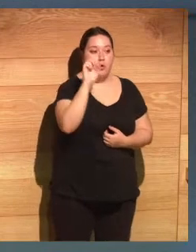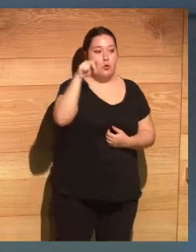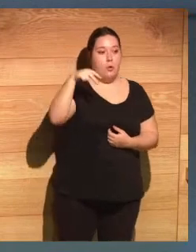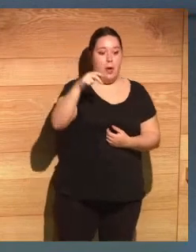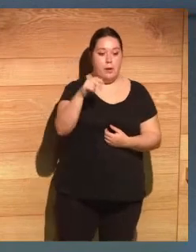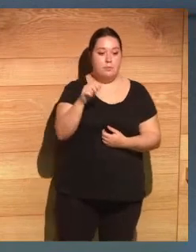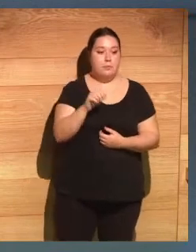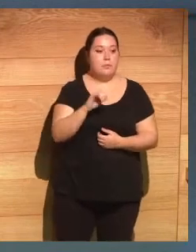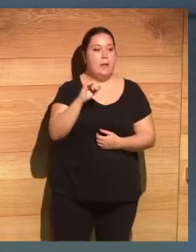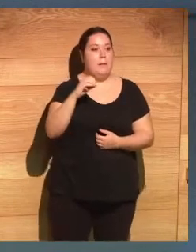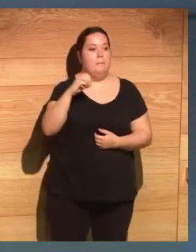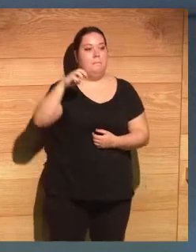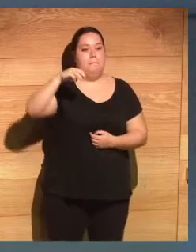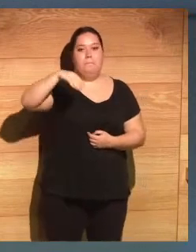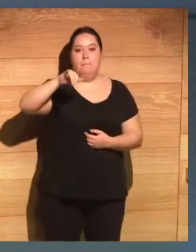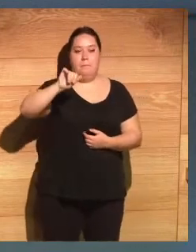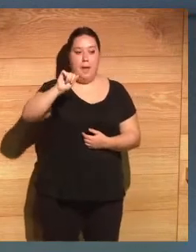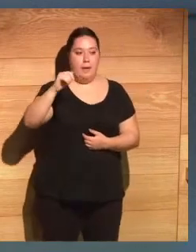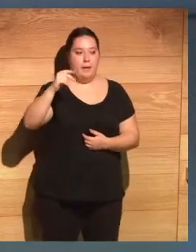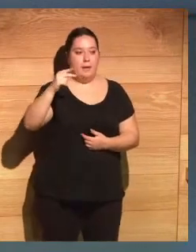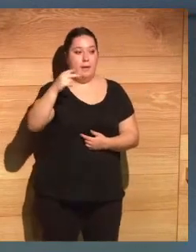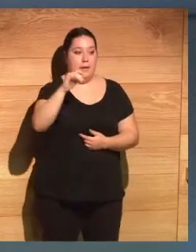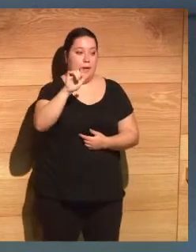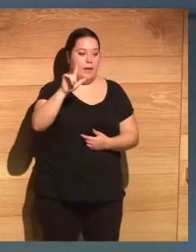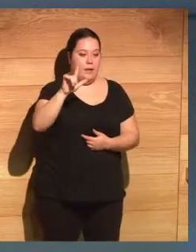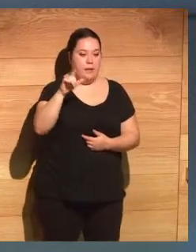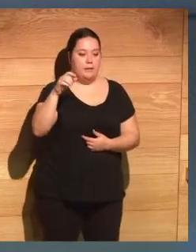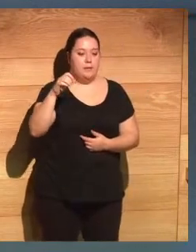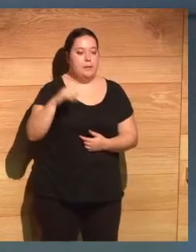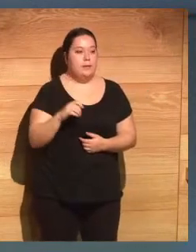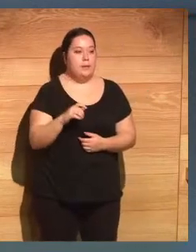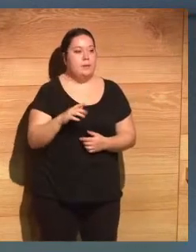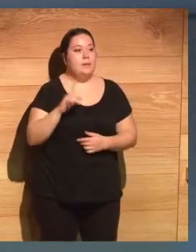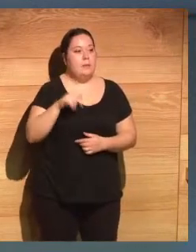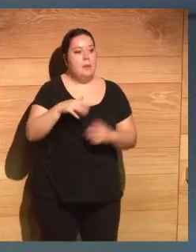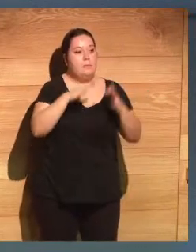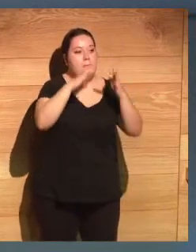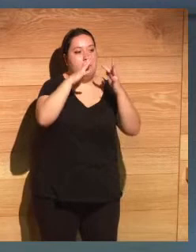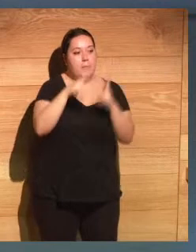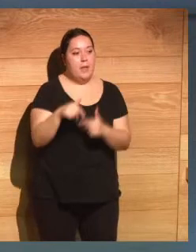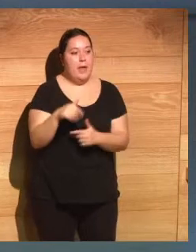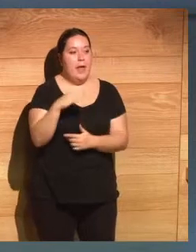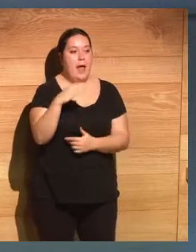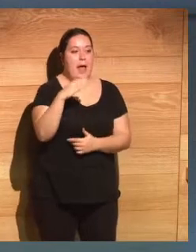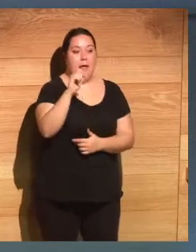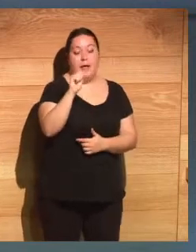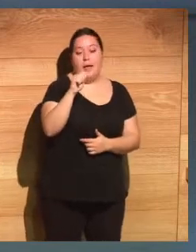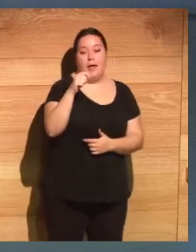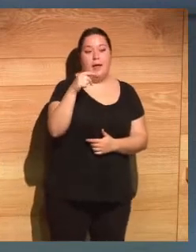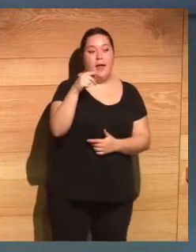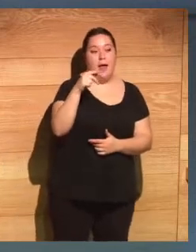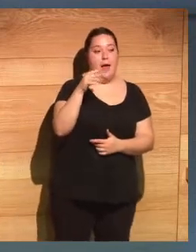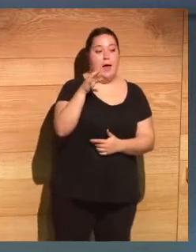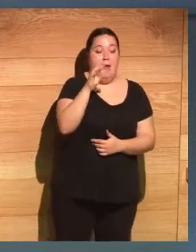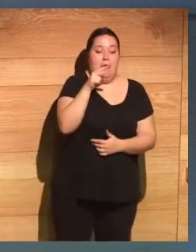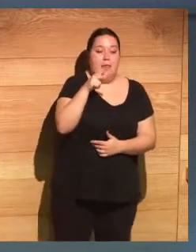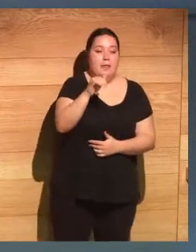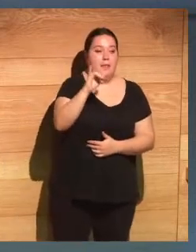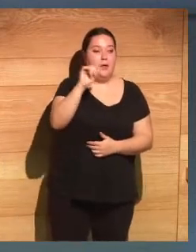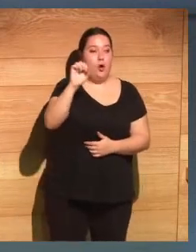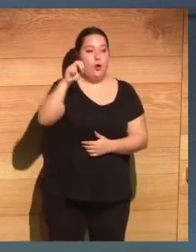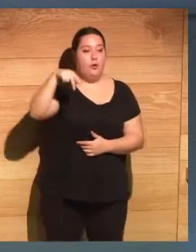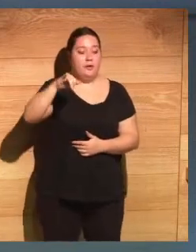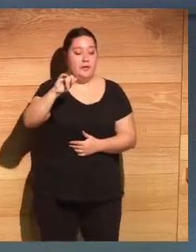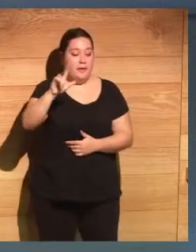Harari, Michael Sandel, matemáticas como Cathy O'Neill, premios Nobel como Joseph